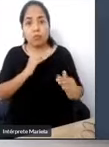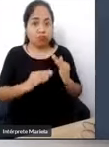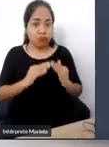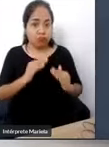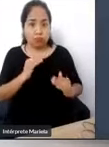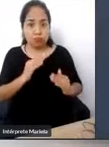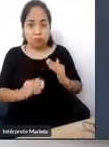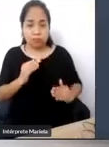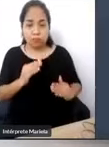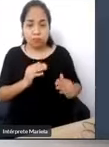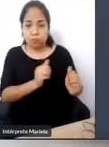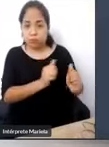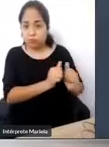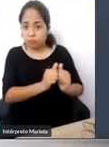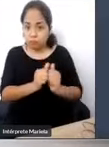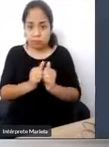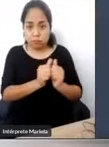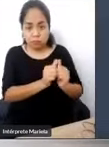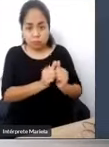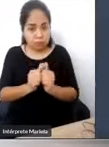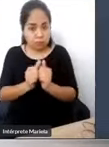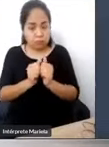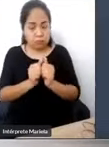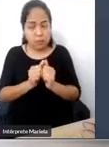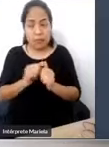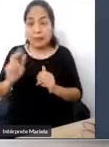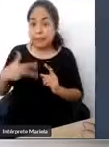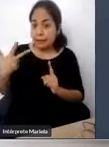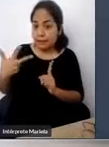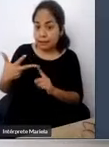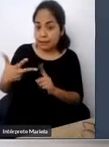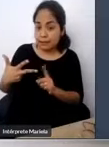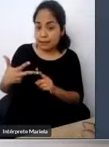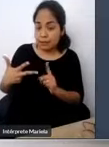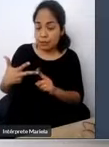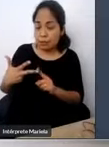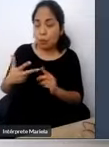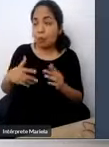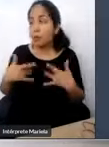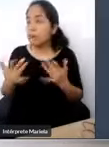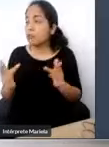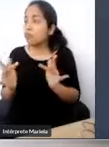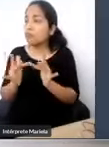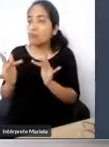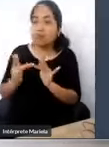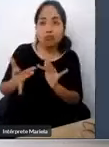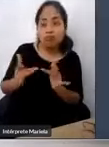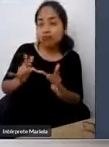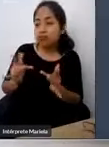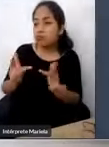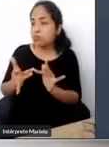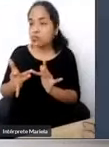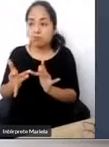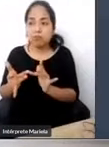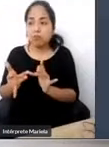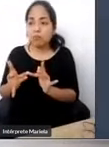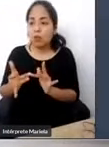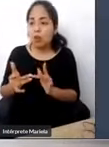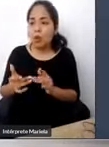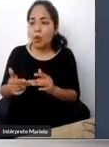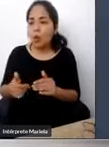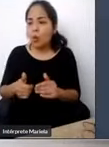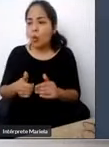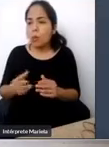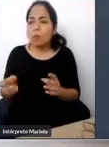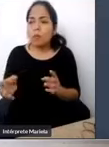dentro del viaje en el tercer punto ya podría estar conectándose para ver cuáles son los dispositivos de wayfinding